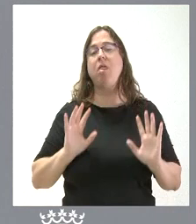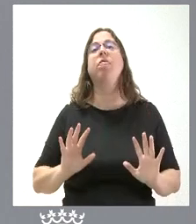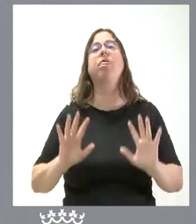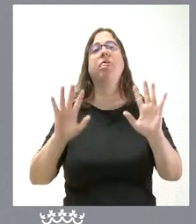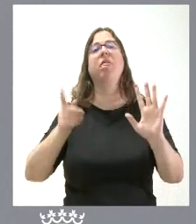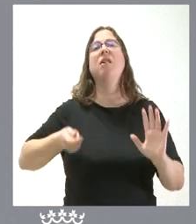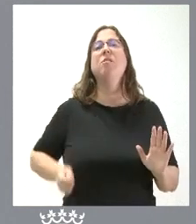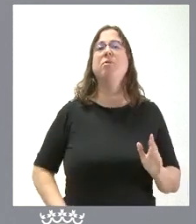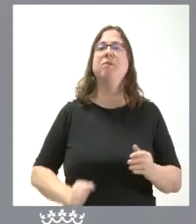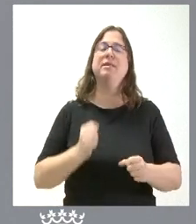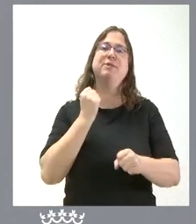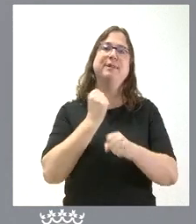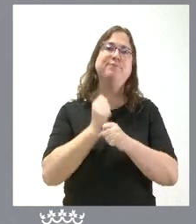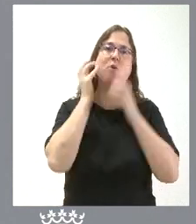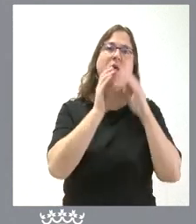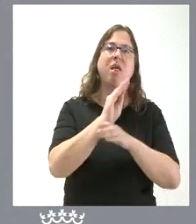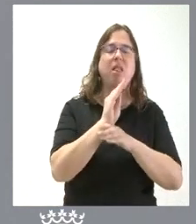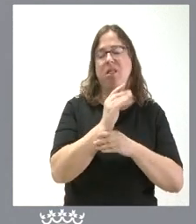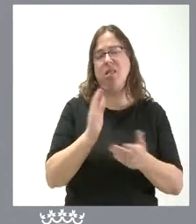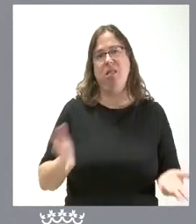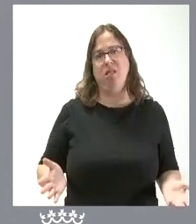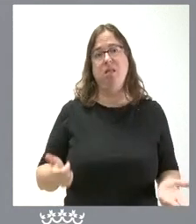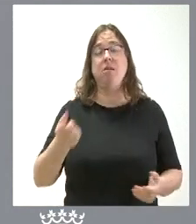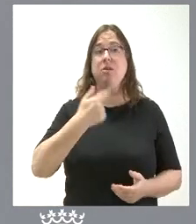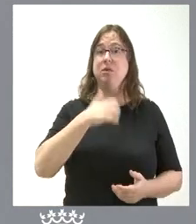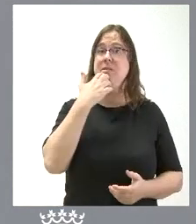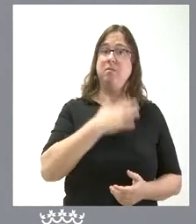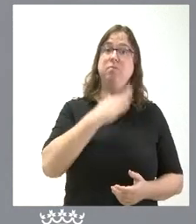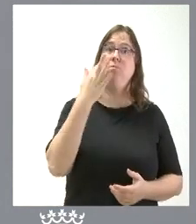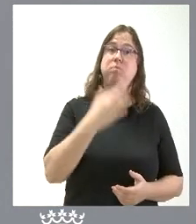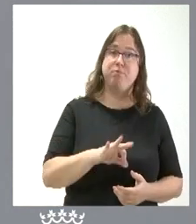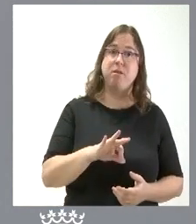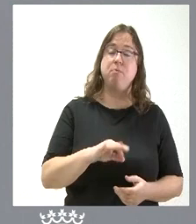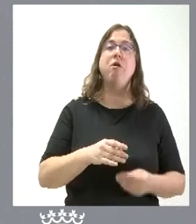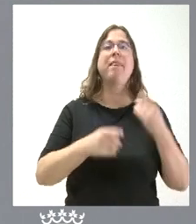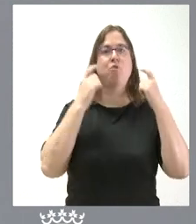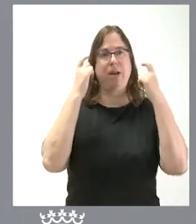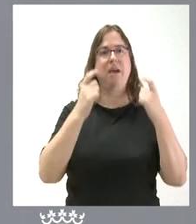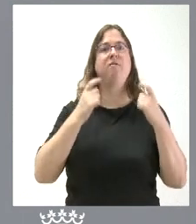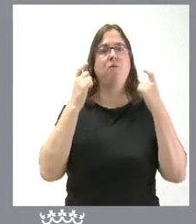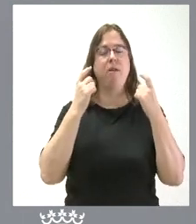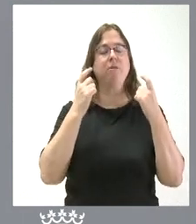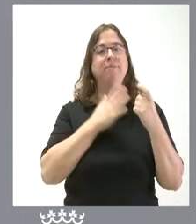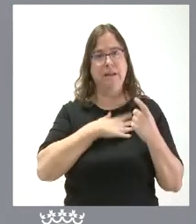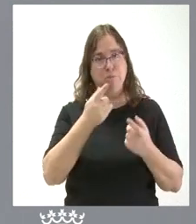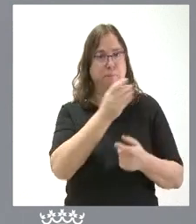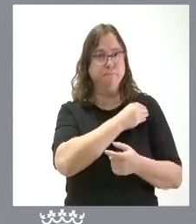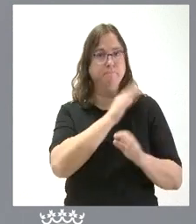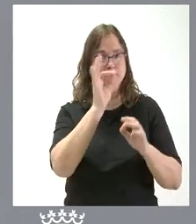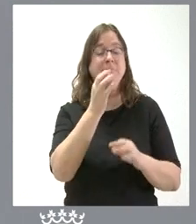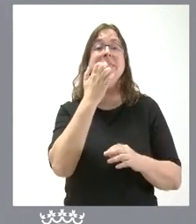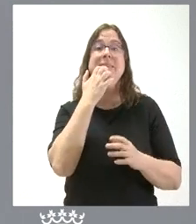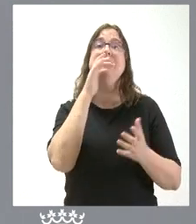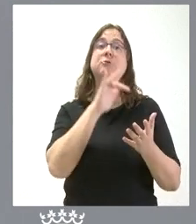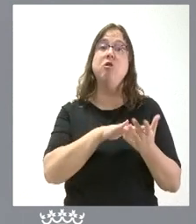ganaderos desamparados y por tanto en la medida de nuestras posibilidades sí que haremos un esfuerzo en ese sentido que es lo que usted plantea en momento en